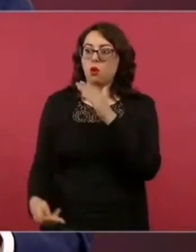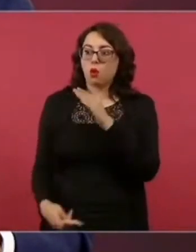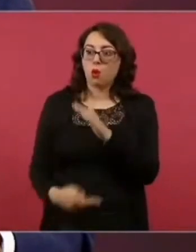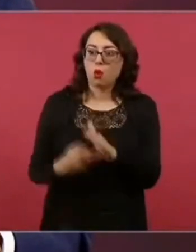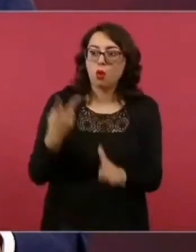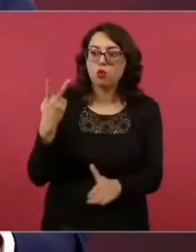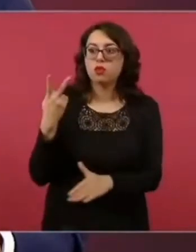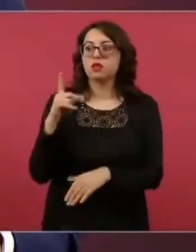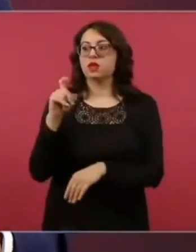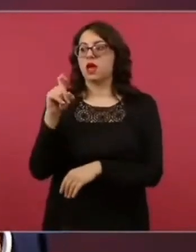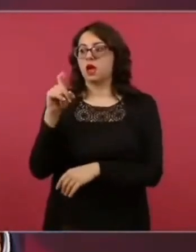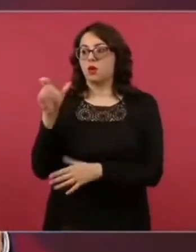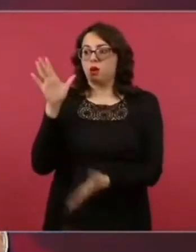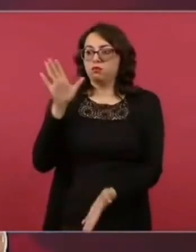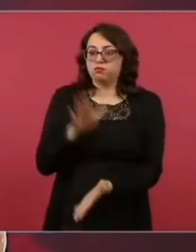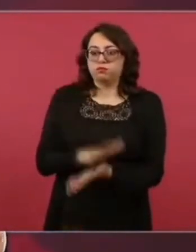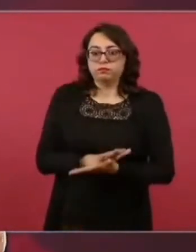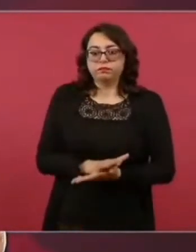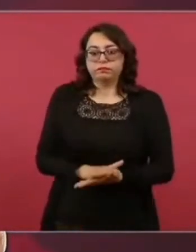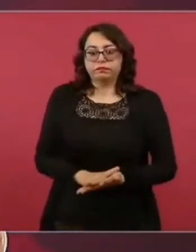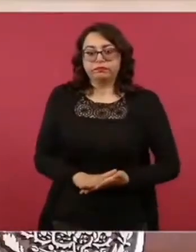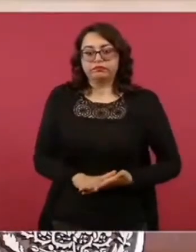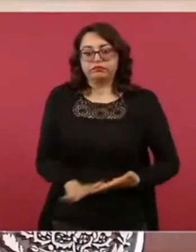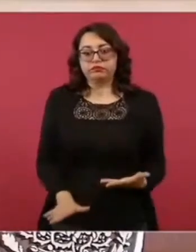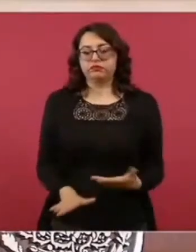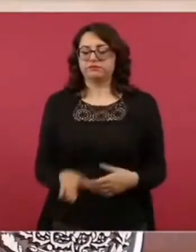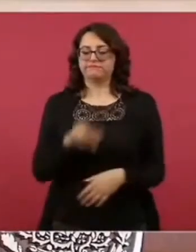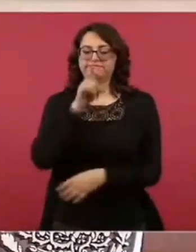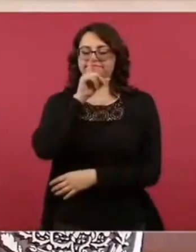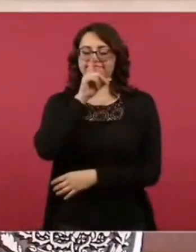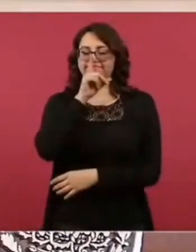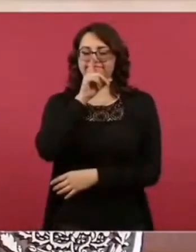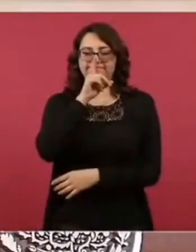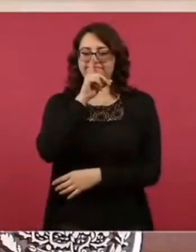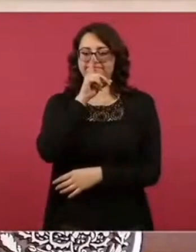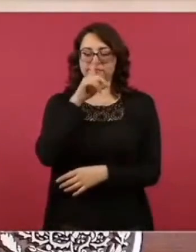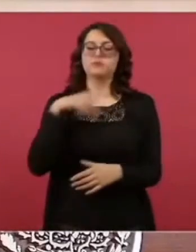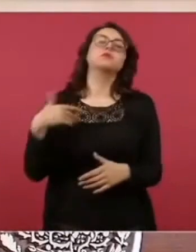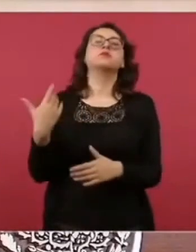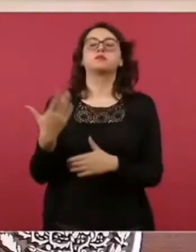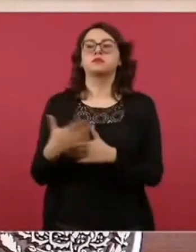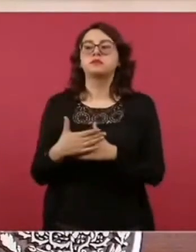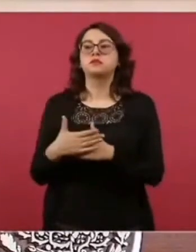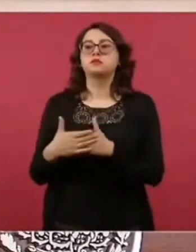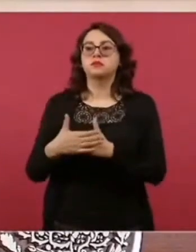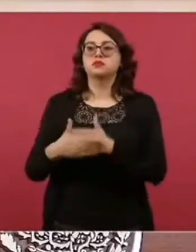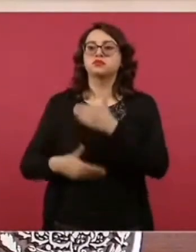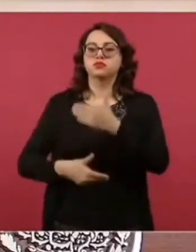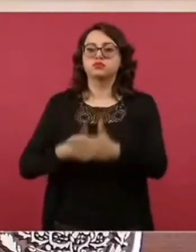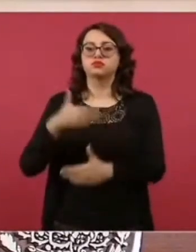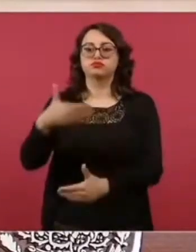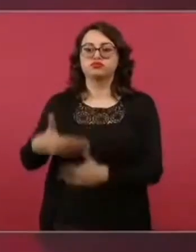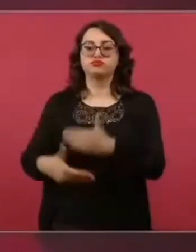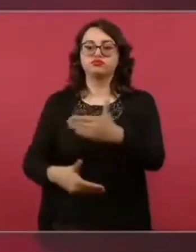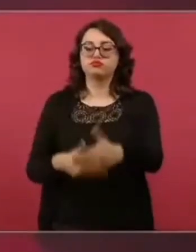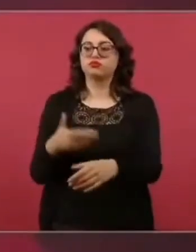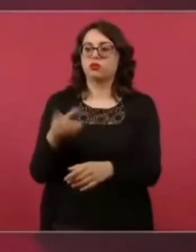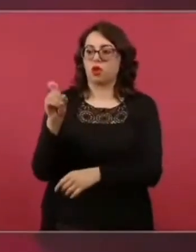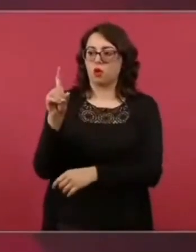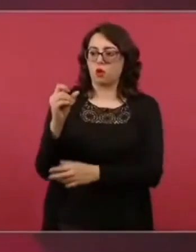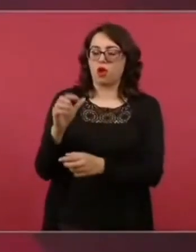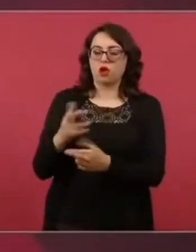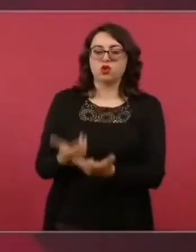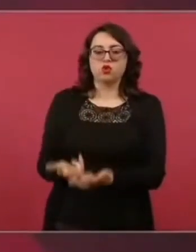lo que se padeció el año pasado. Que no falte el agua. Ahora van a ver ustedes